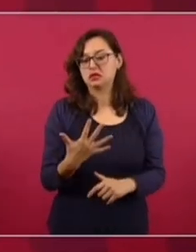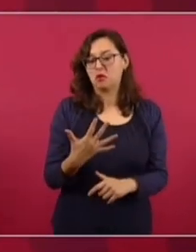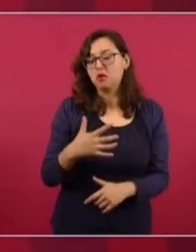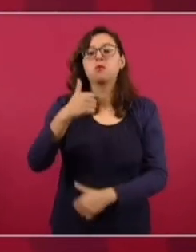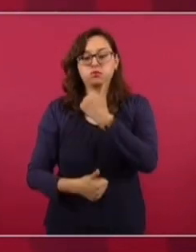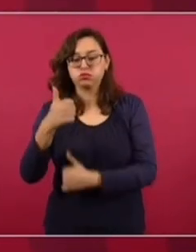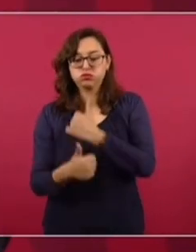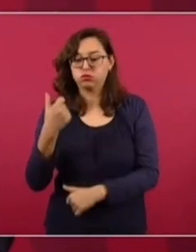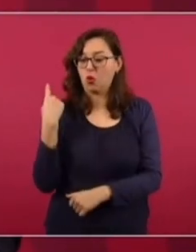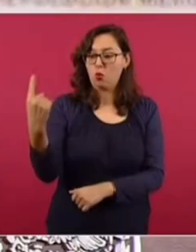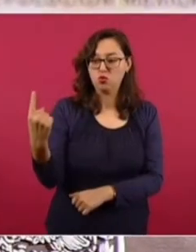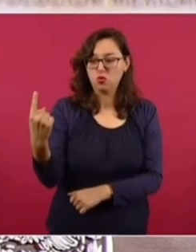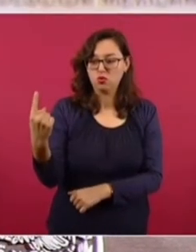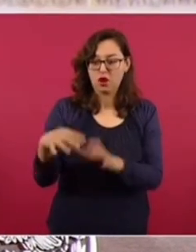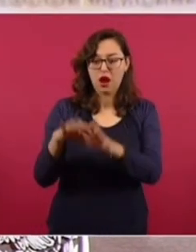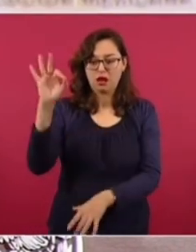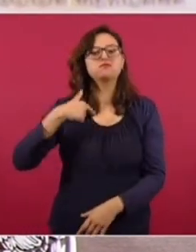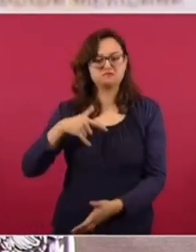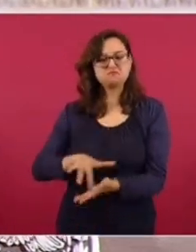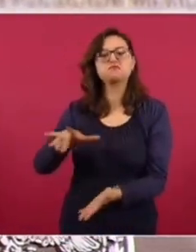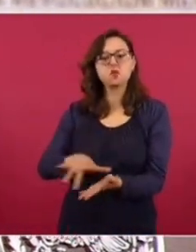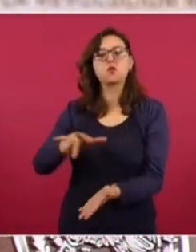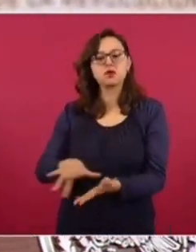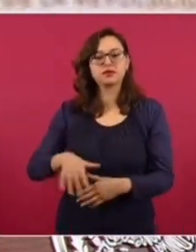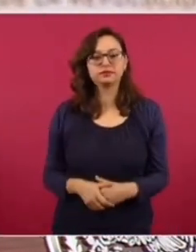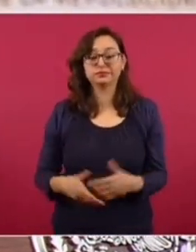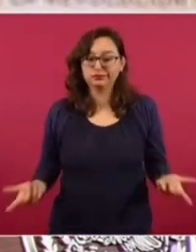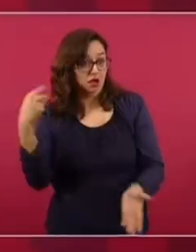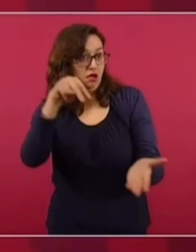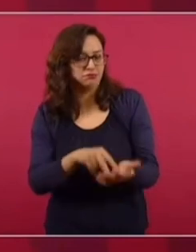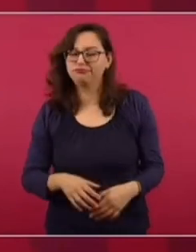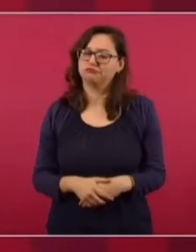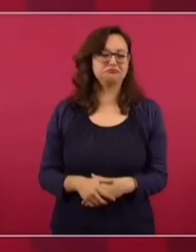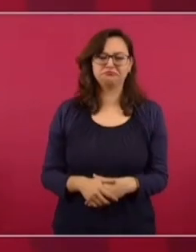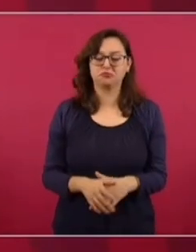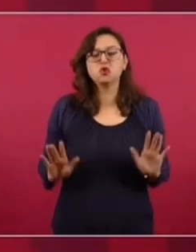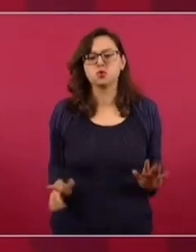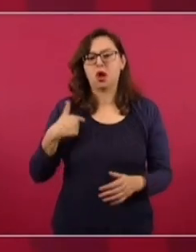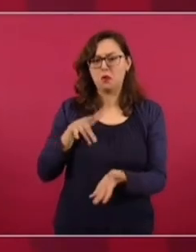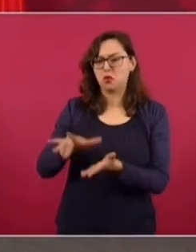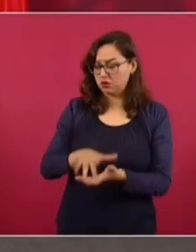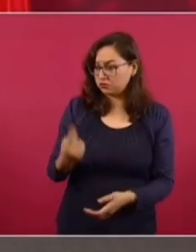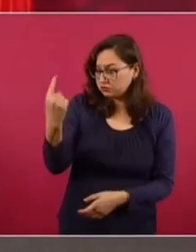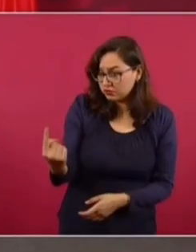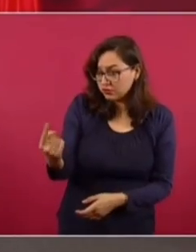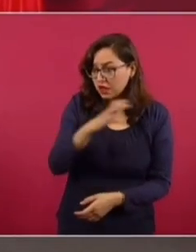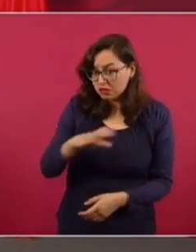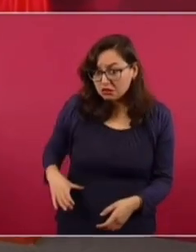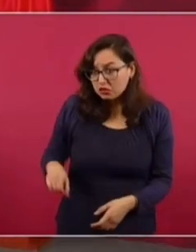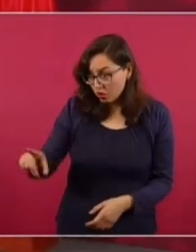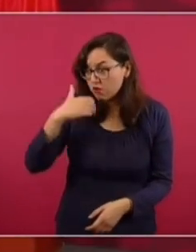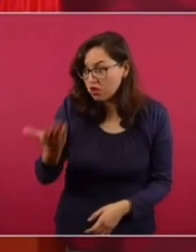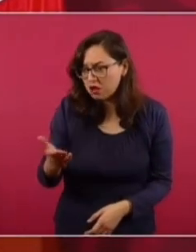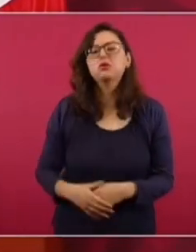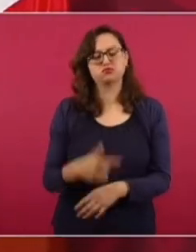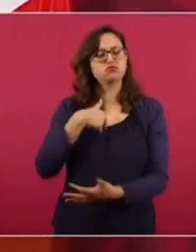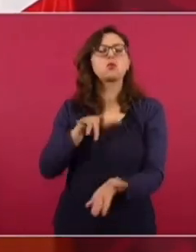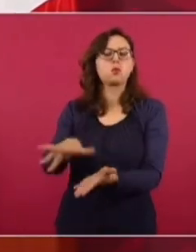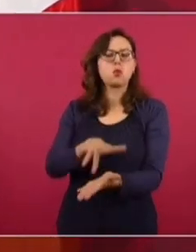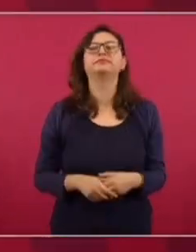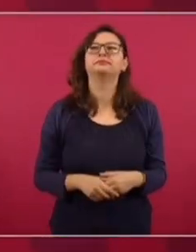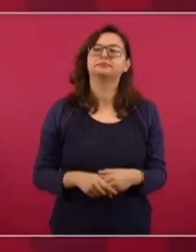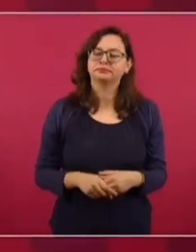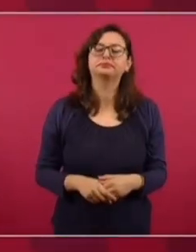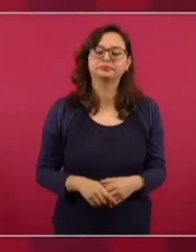ese es al que voy a apoyar. Claro, no voy a ir a hacer campaña. No lo voy a apoyar. Es decir, este es el candidato que yo voy a apoyar.